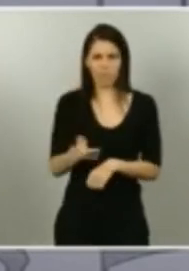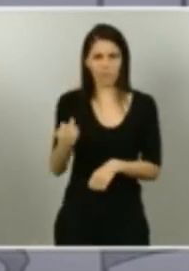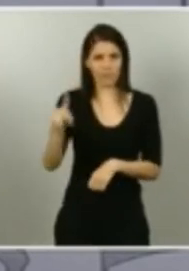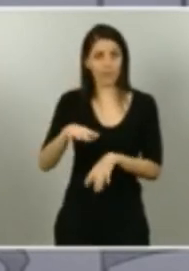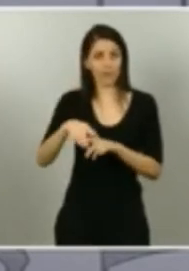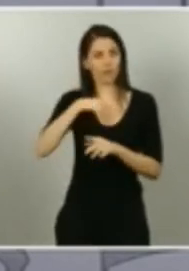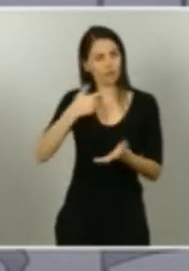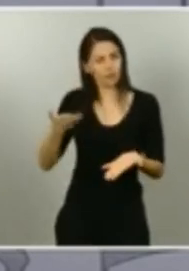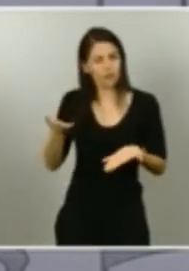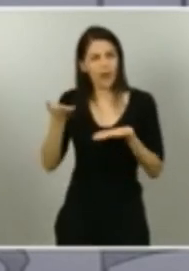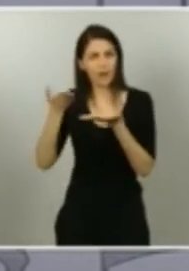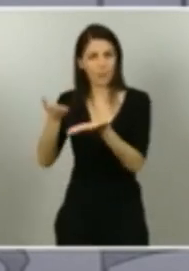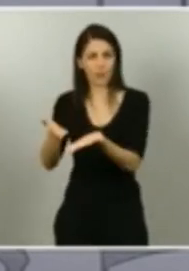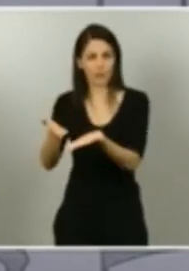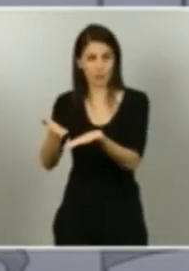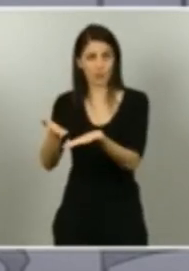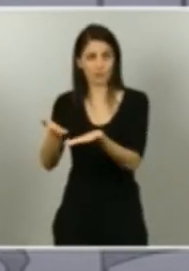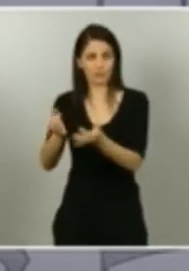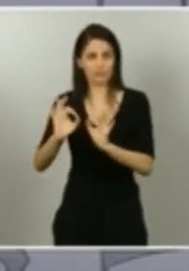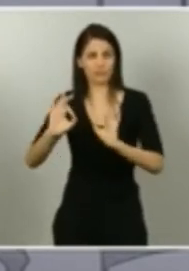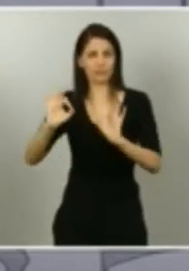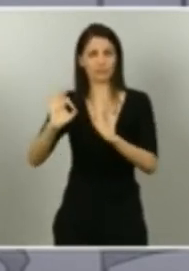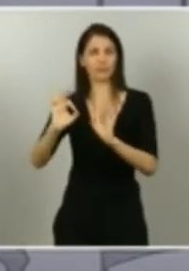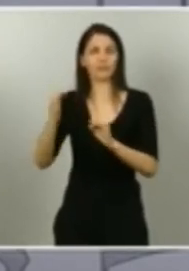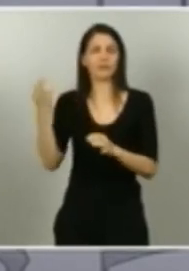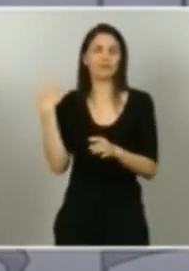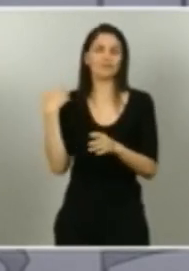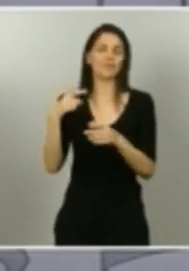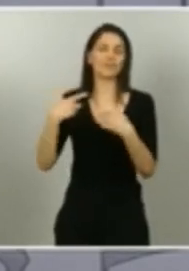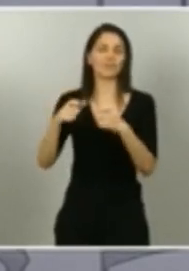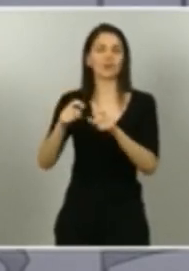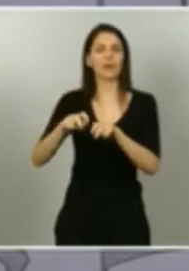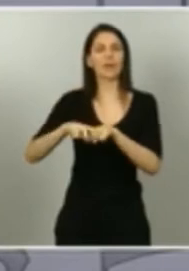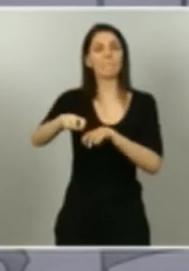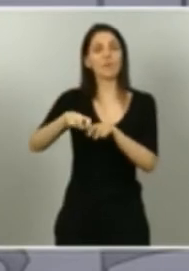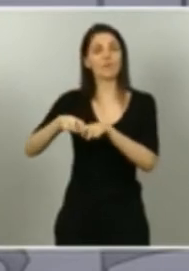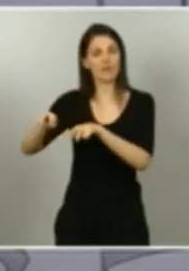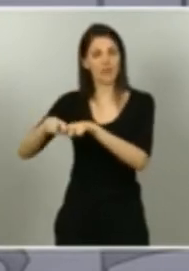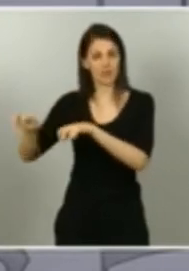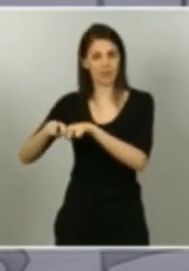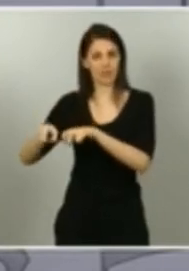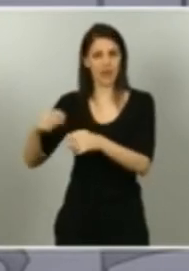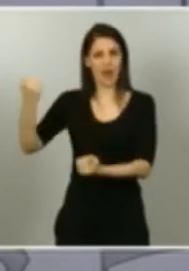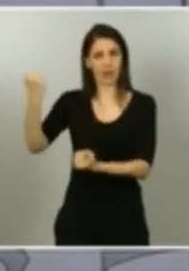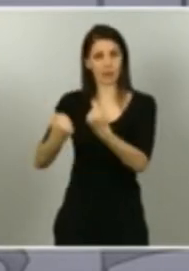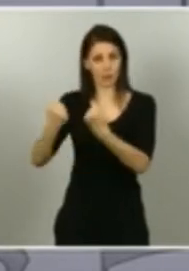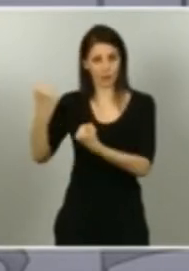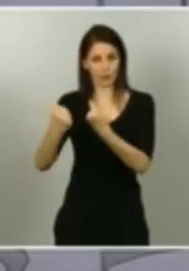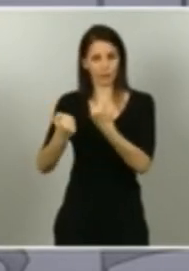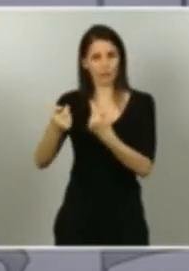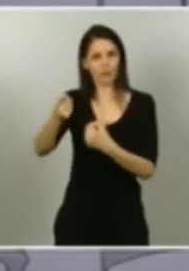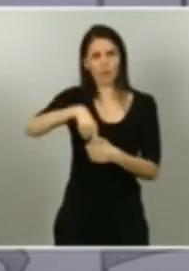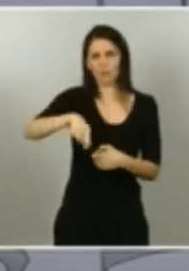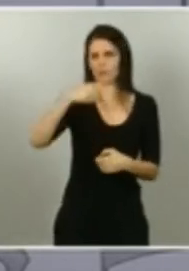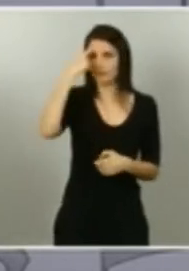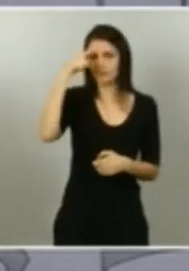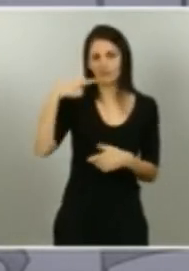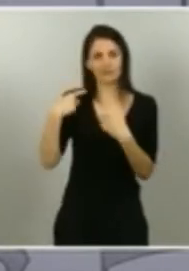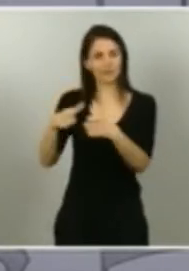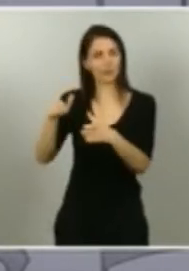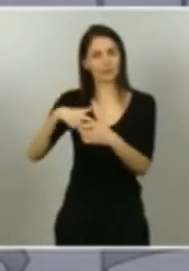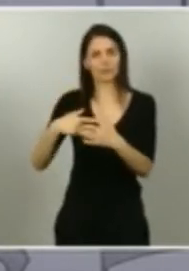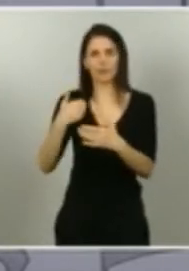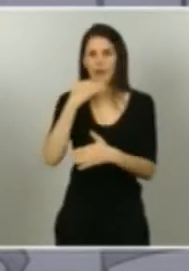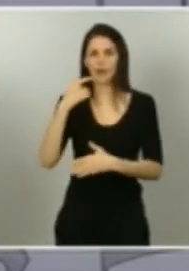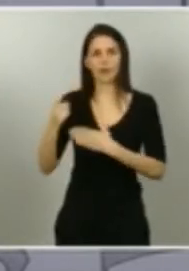de la movilidad el sector de la automoción. Este sector es un sector estratégico como saben ustedes también para el conjunto del país y en particular para determinados